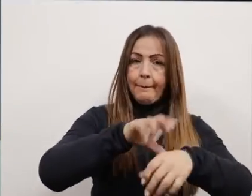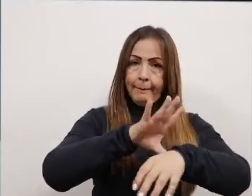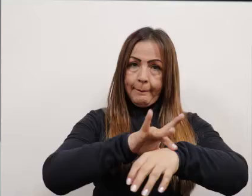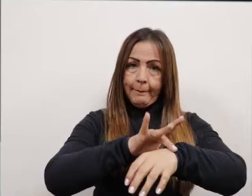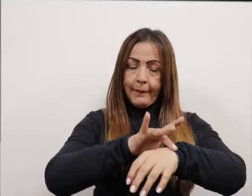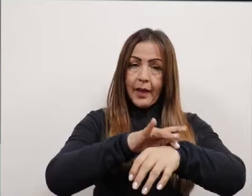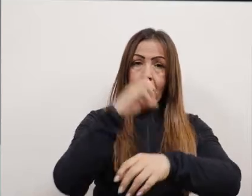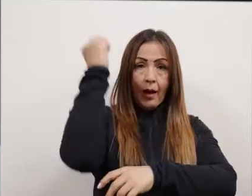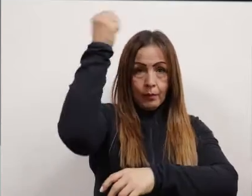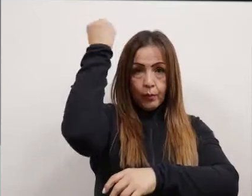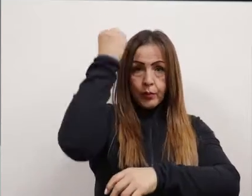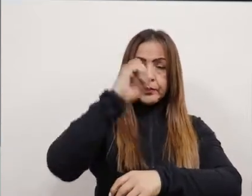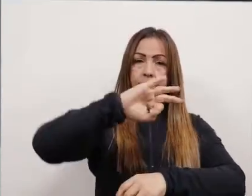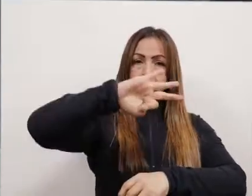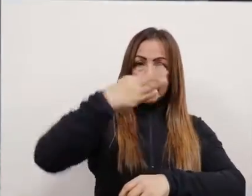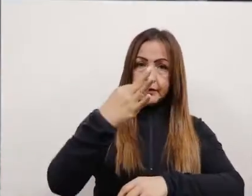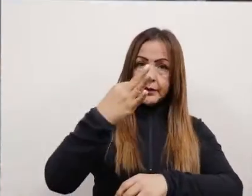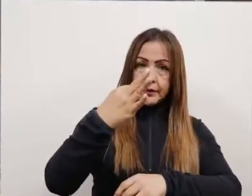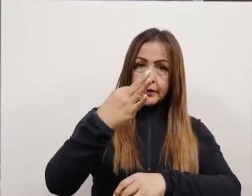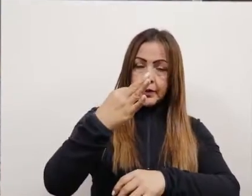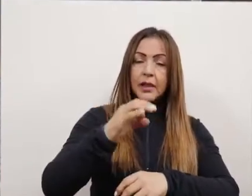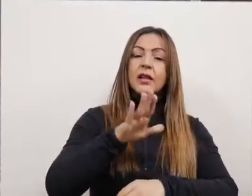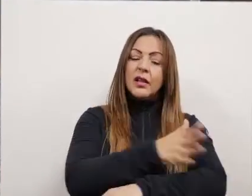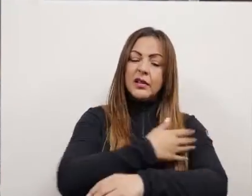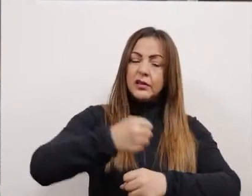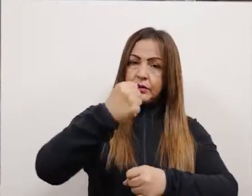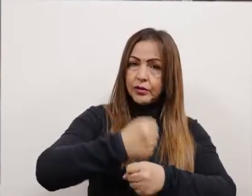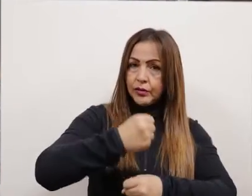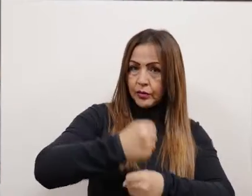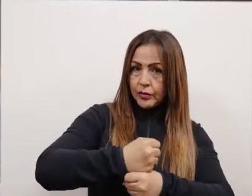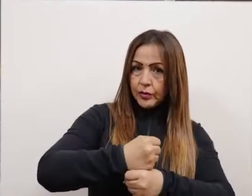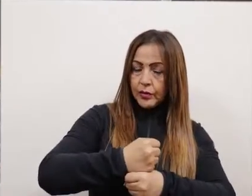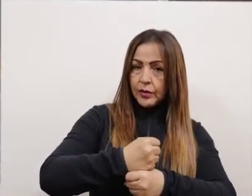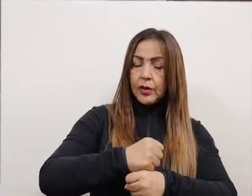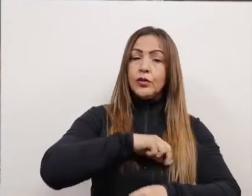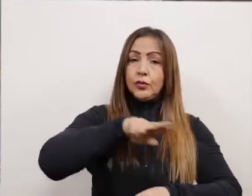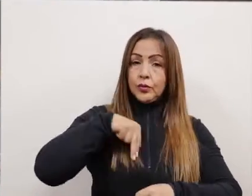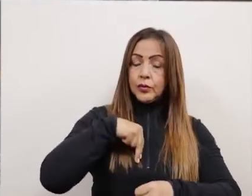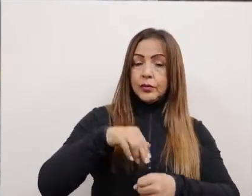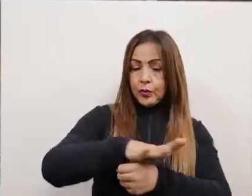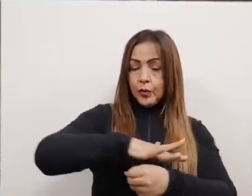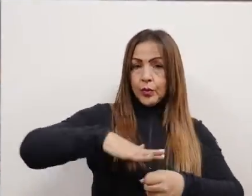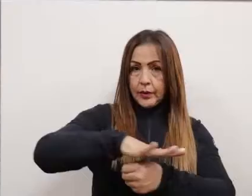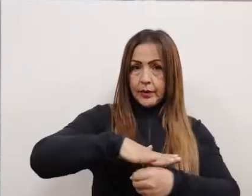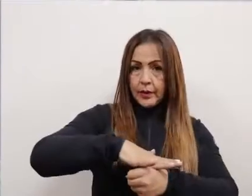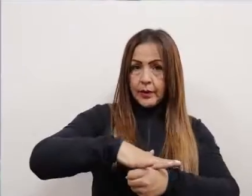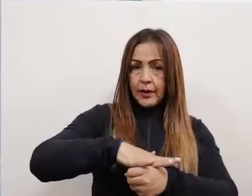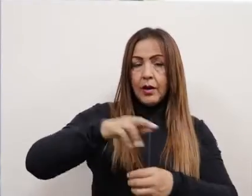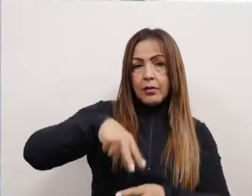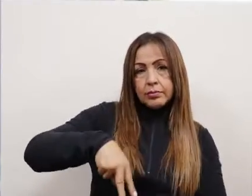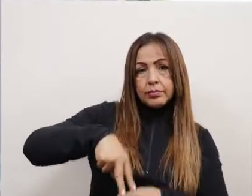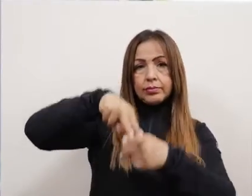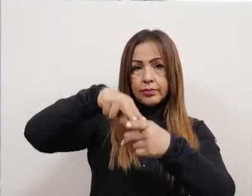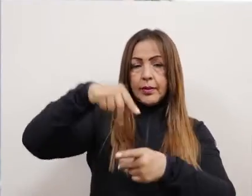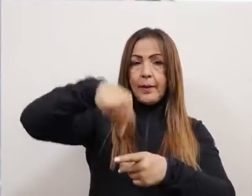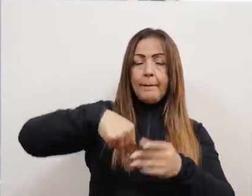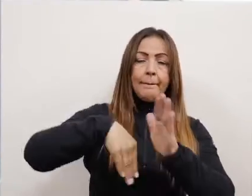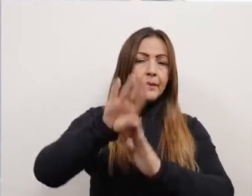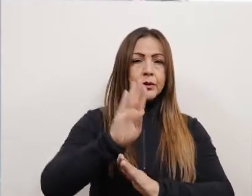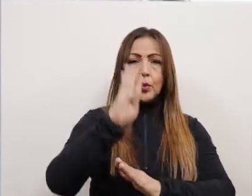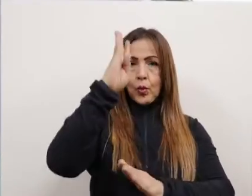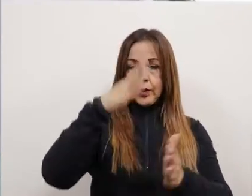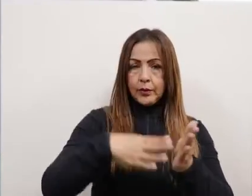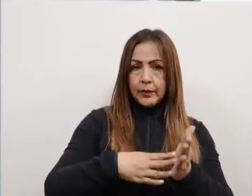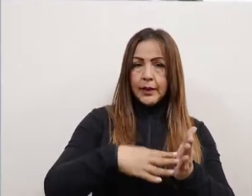el transporte medicalizado recibiendo 3 ambulancias. Esta gestión ante el departamento y ante la Unidad Nacional de Gestión del Riesgo nos